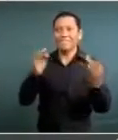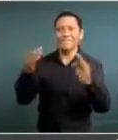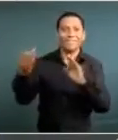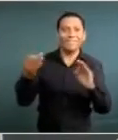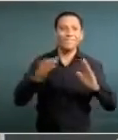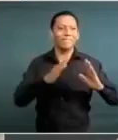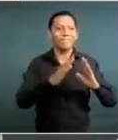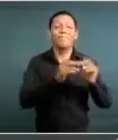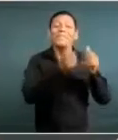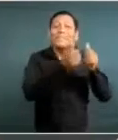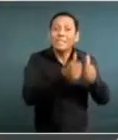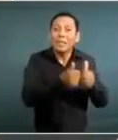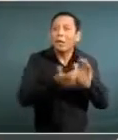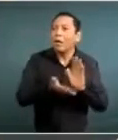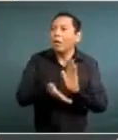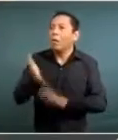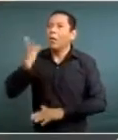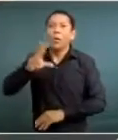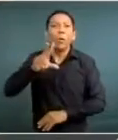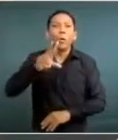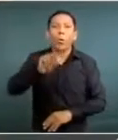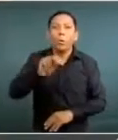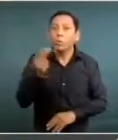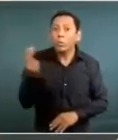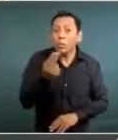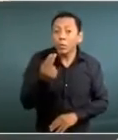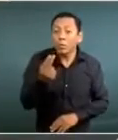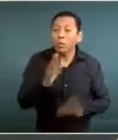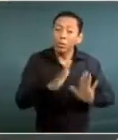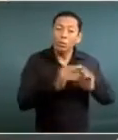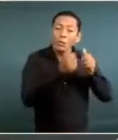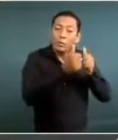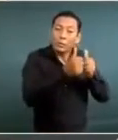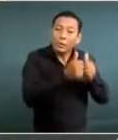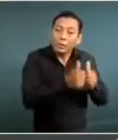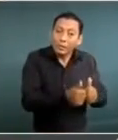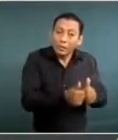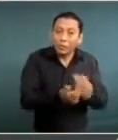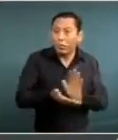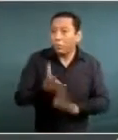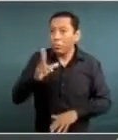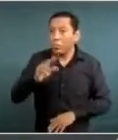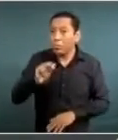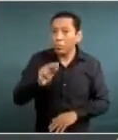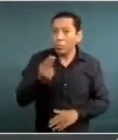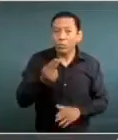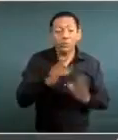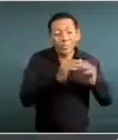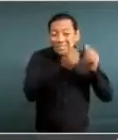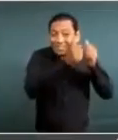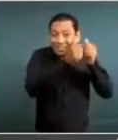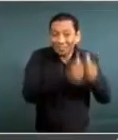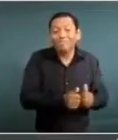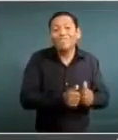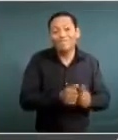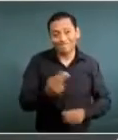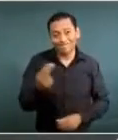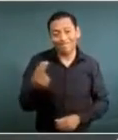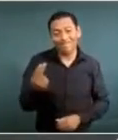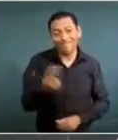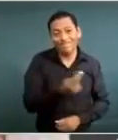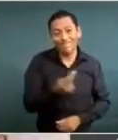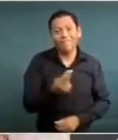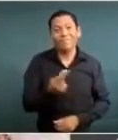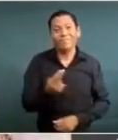salir de la casa, si no es para lo fundamental, para lo indispensable. Pero